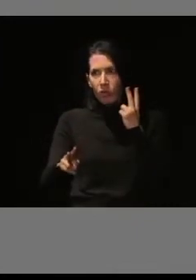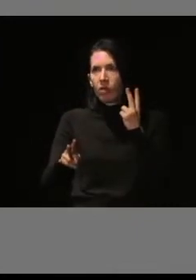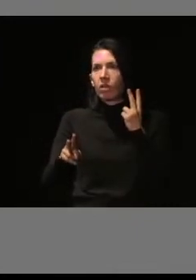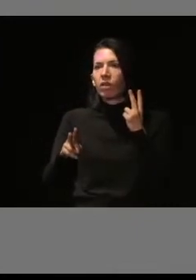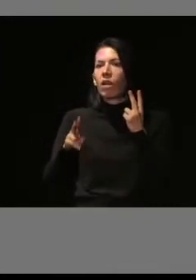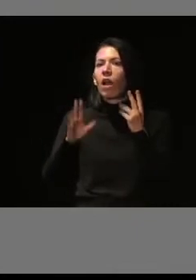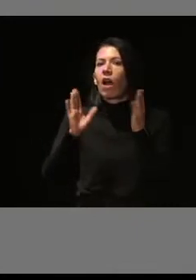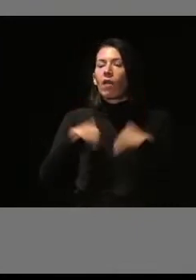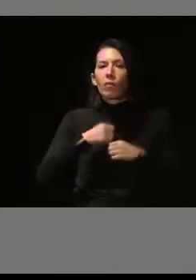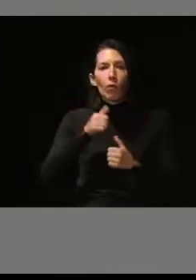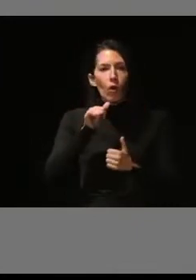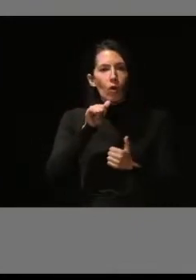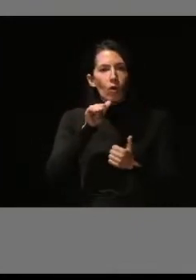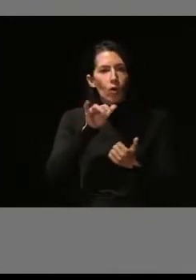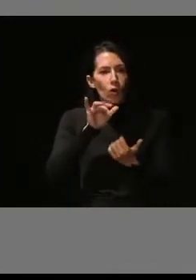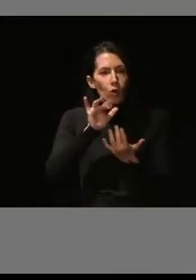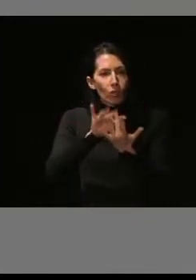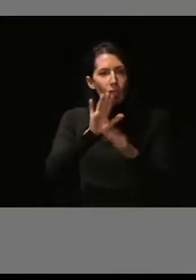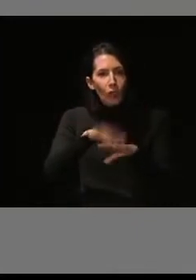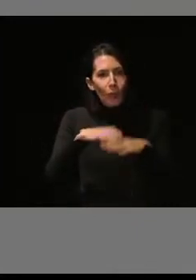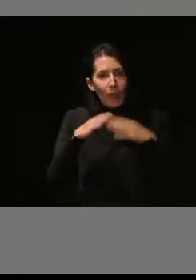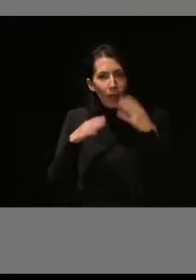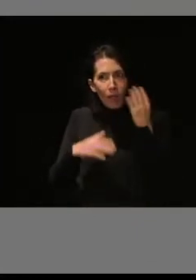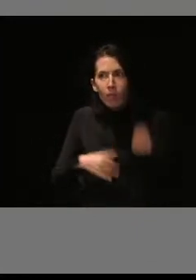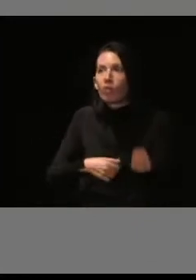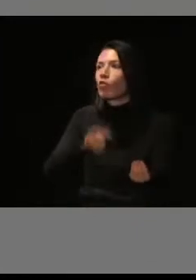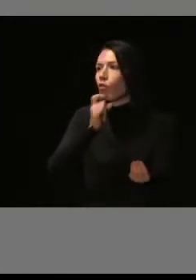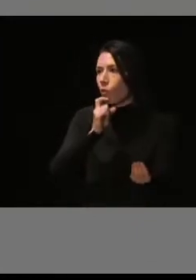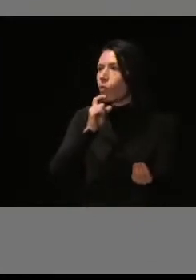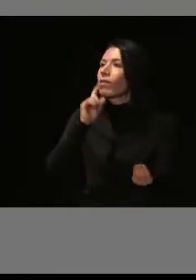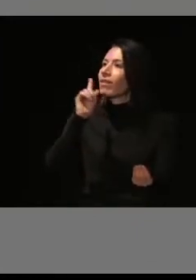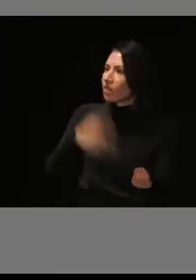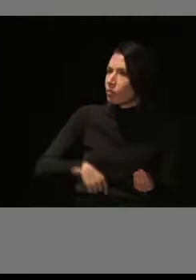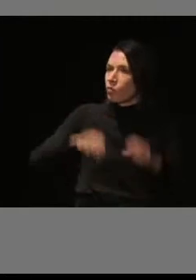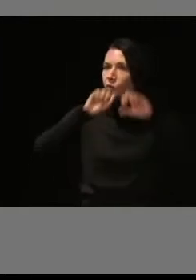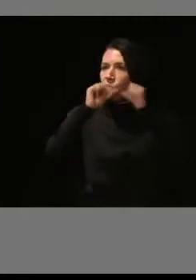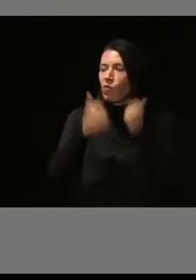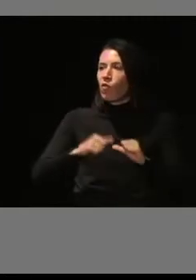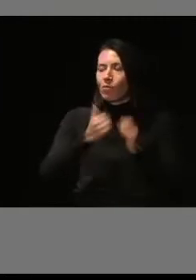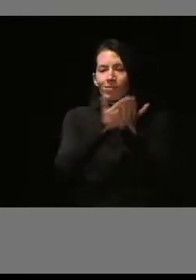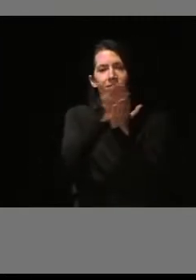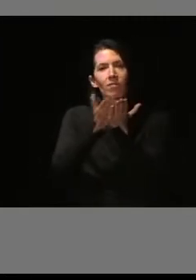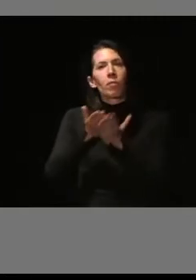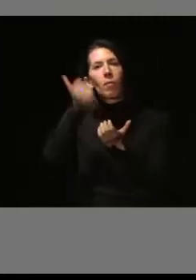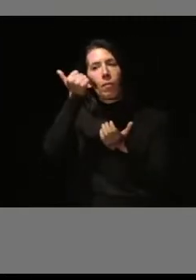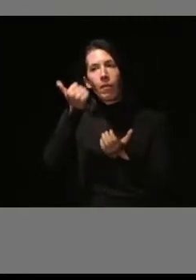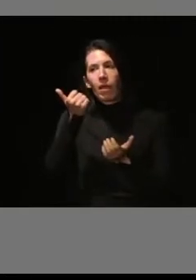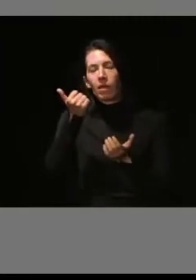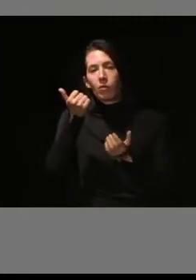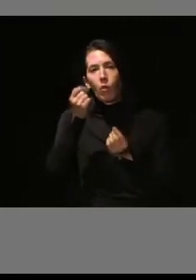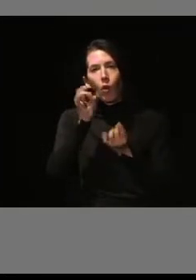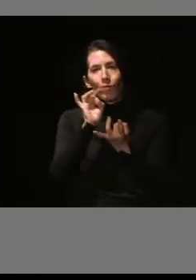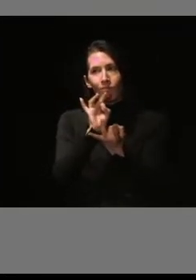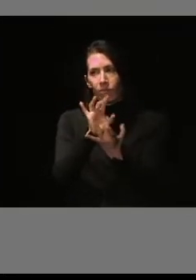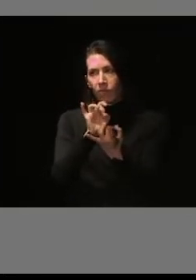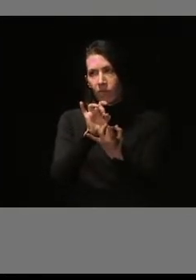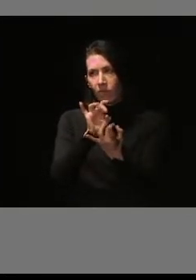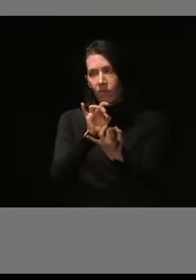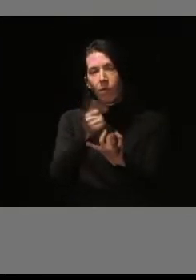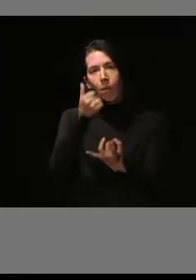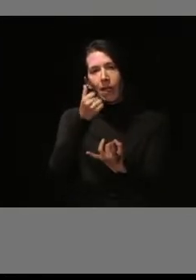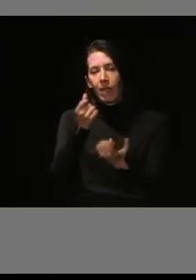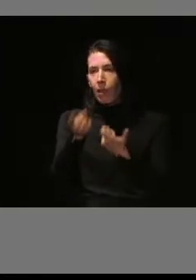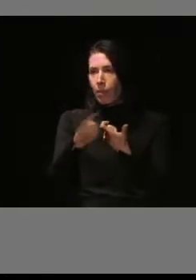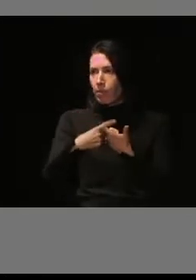llegamos a ellos? Pues, bueno, también tratamos de llegar a ellos mediante herramientas, pues, interactivas, ¿no?, más